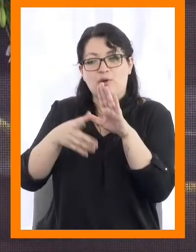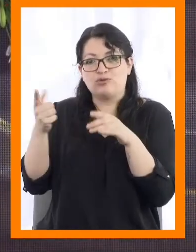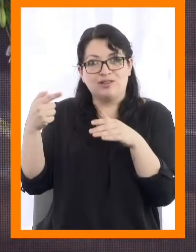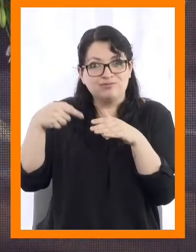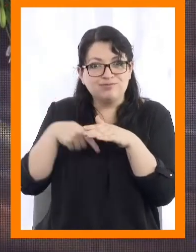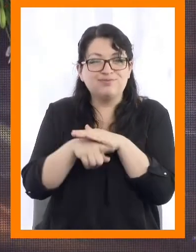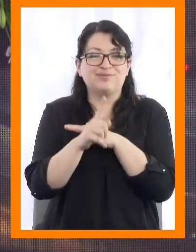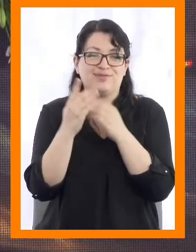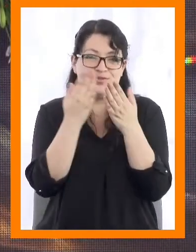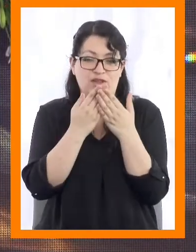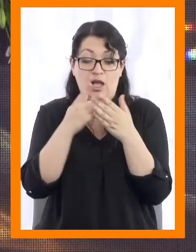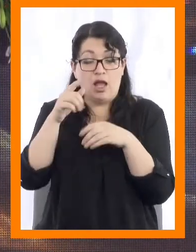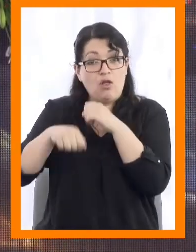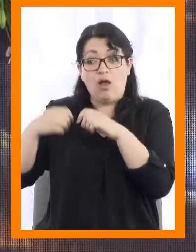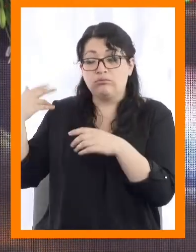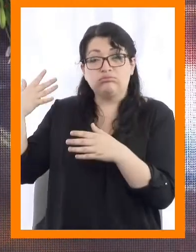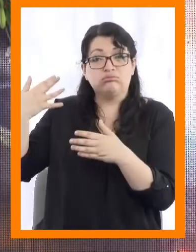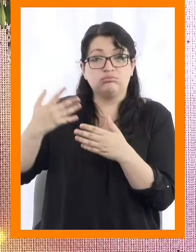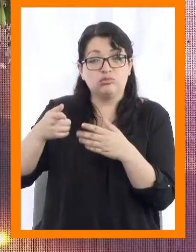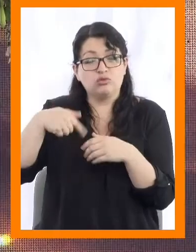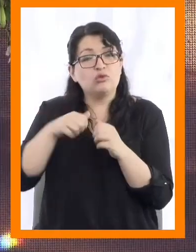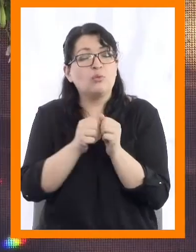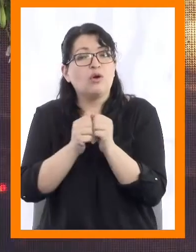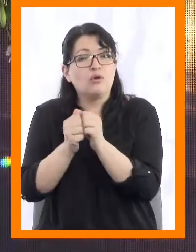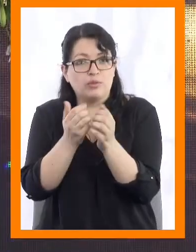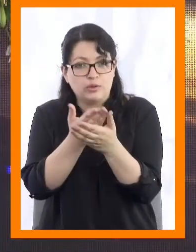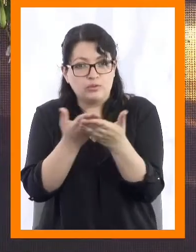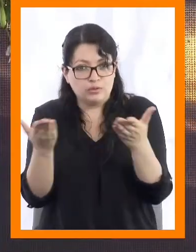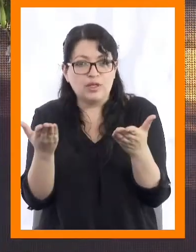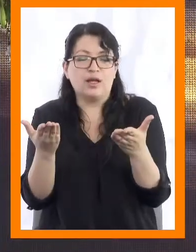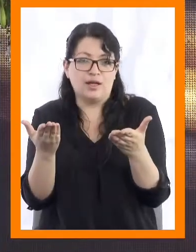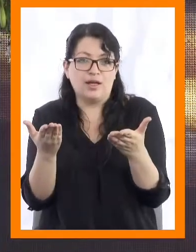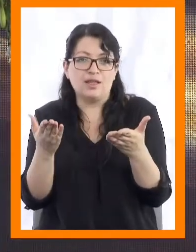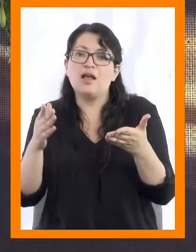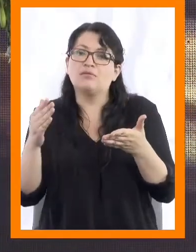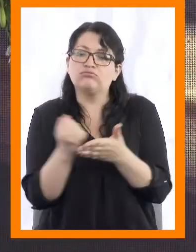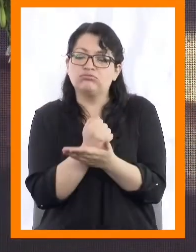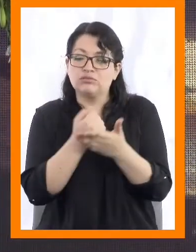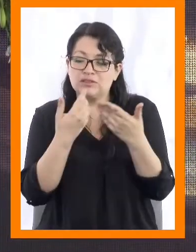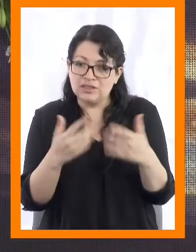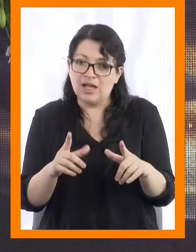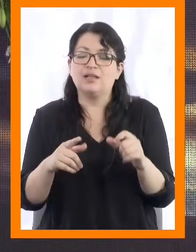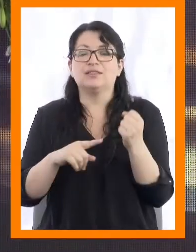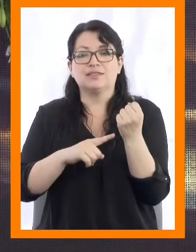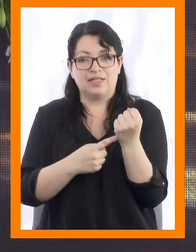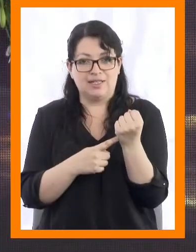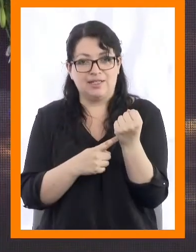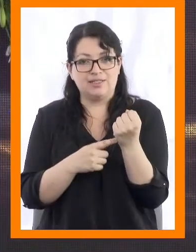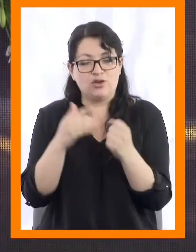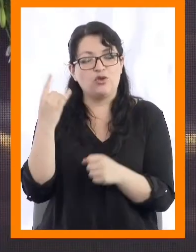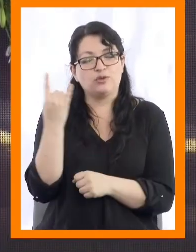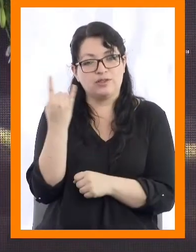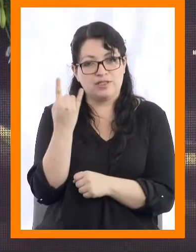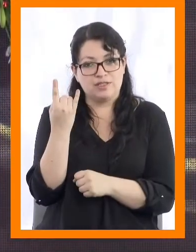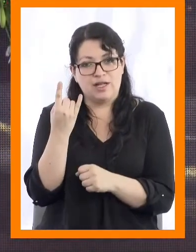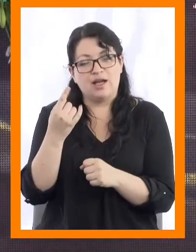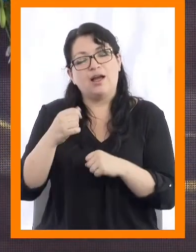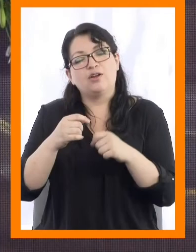Durante estos años, los hemos acompañado en el camino a convertirse en técnicos de nivel superior de administración de empresas.